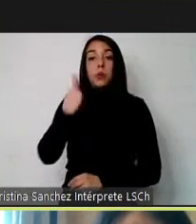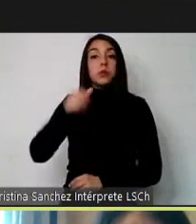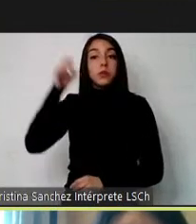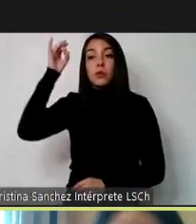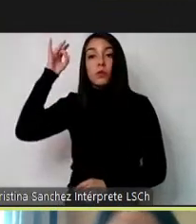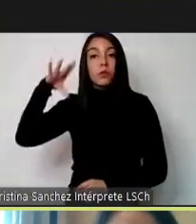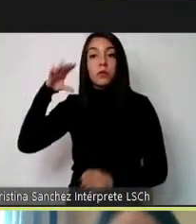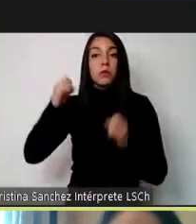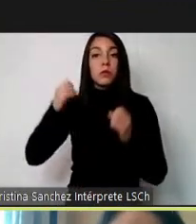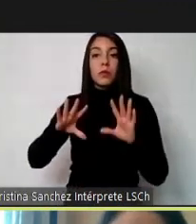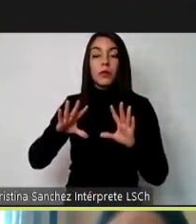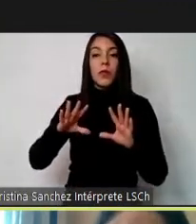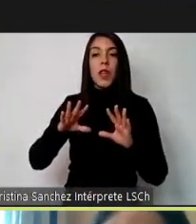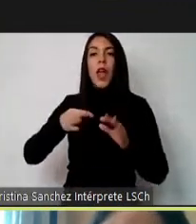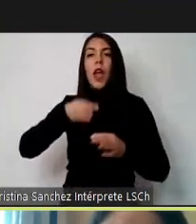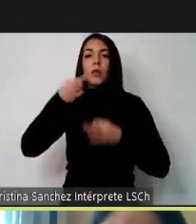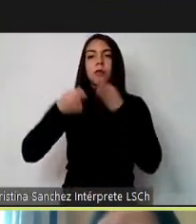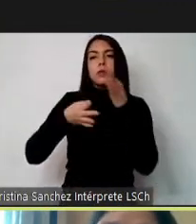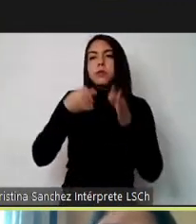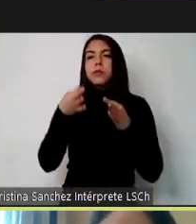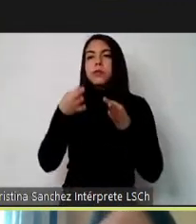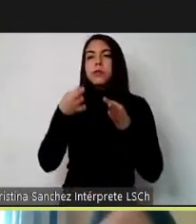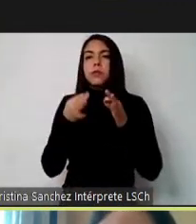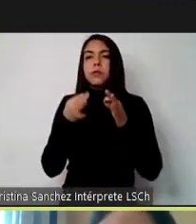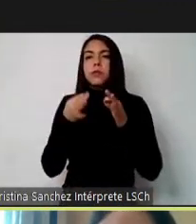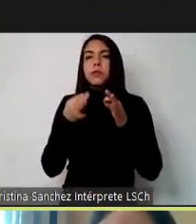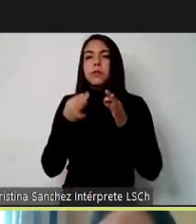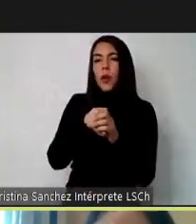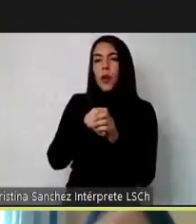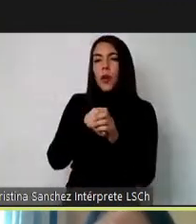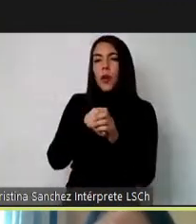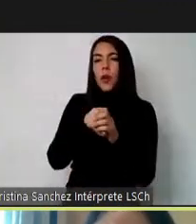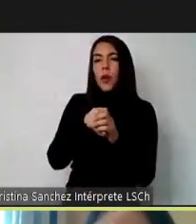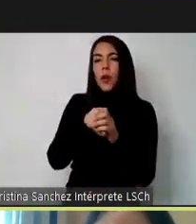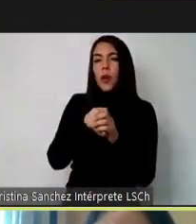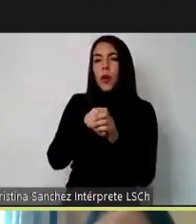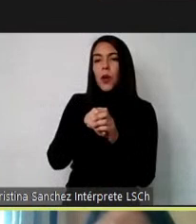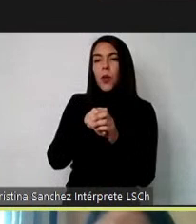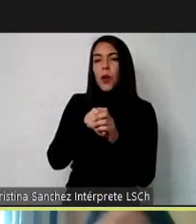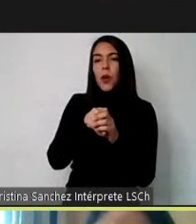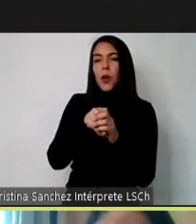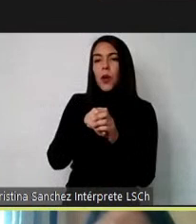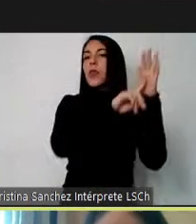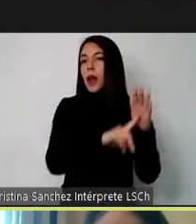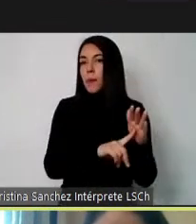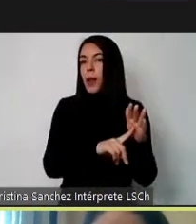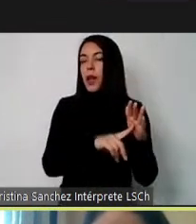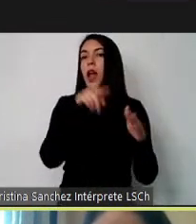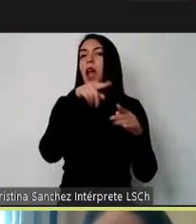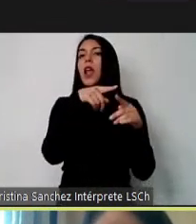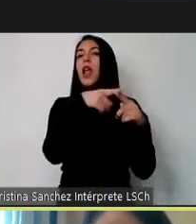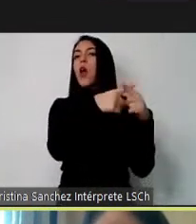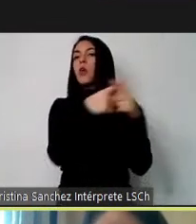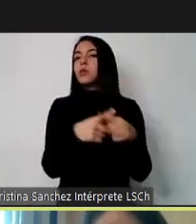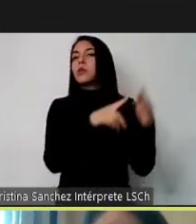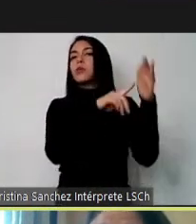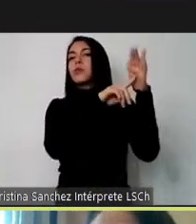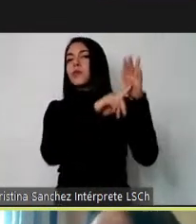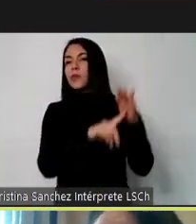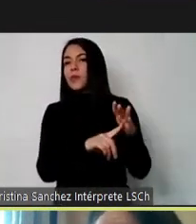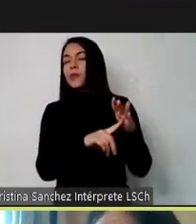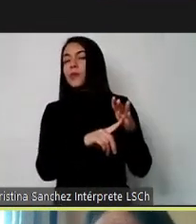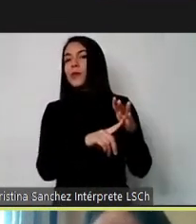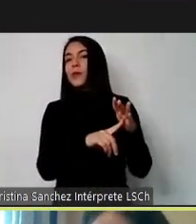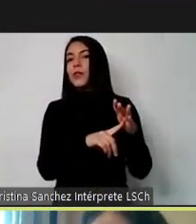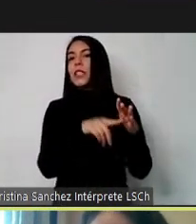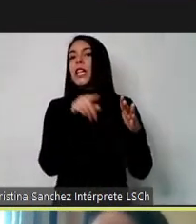cuando estamos hablando de la inclusión es porque hay una sociedad discriminadora. Hay una sociedad que es excluyente y